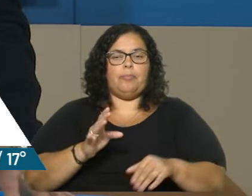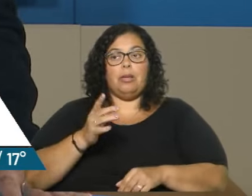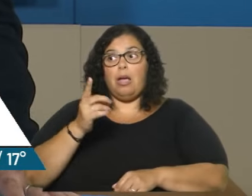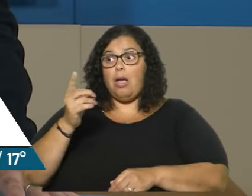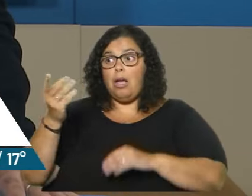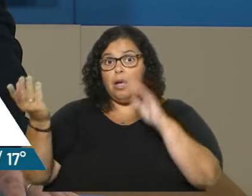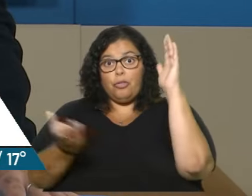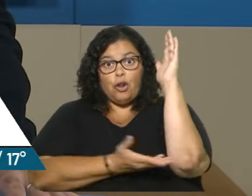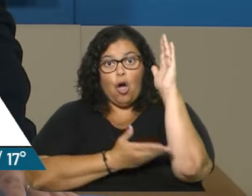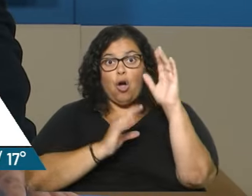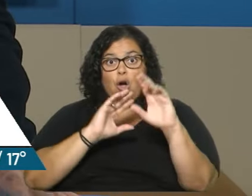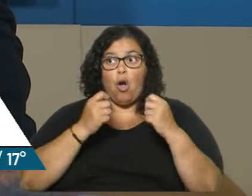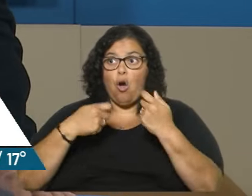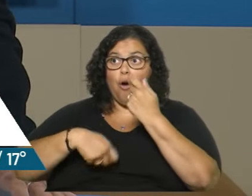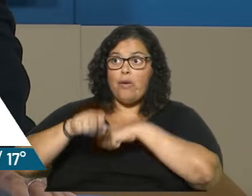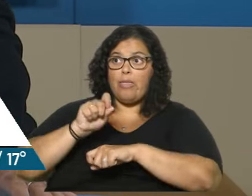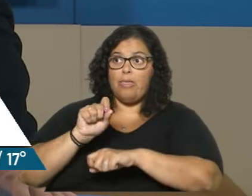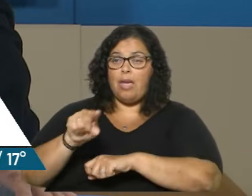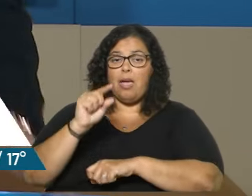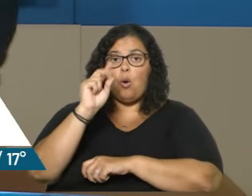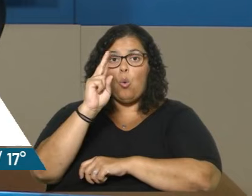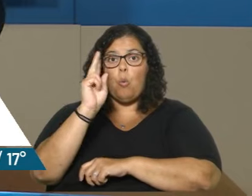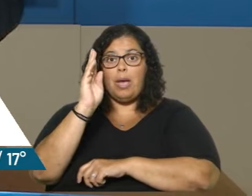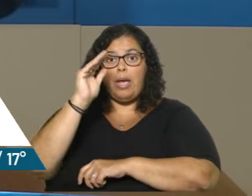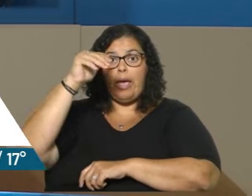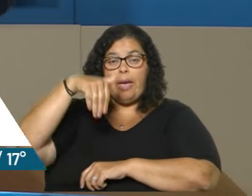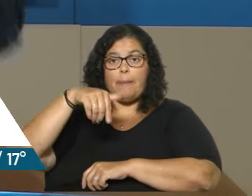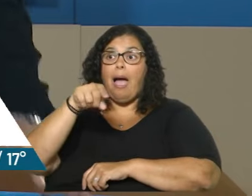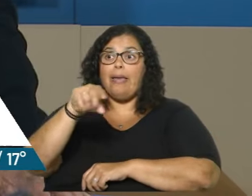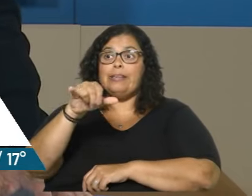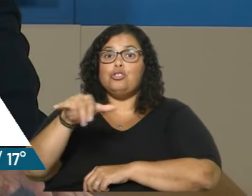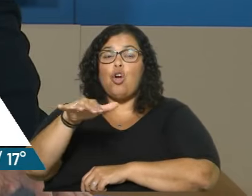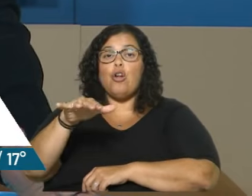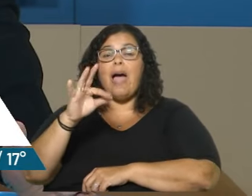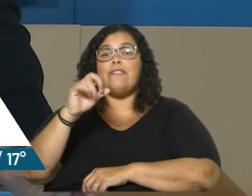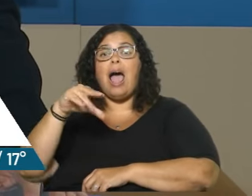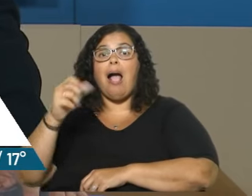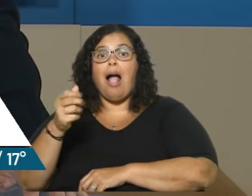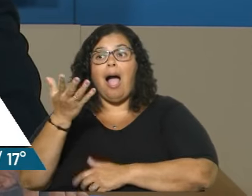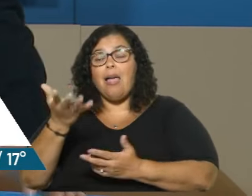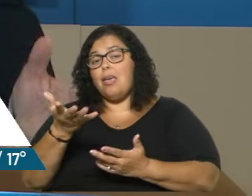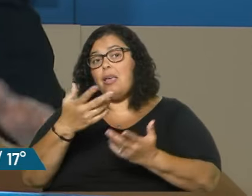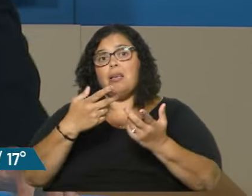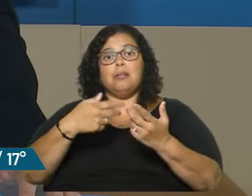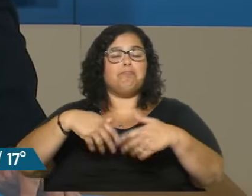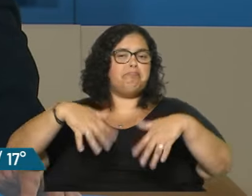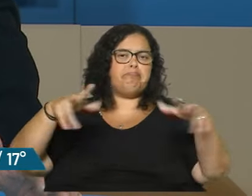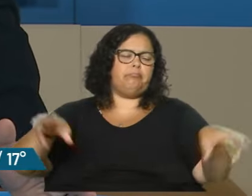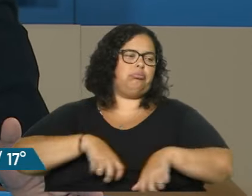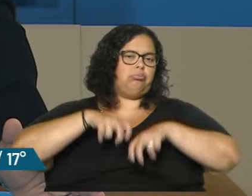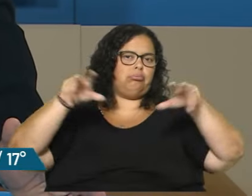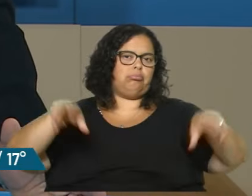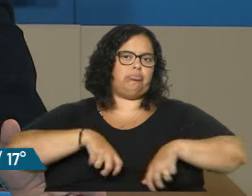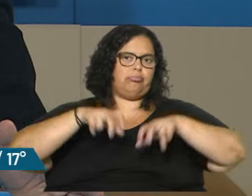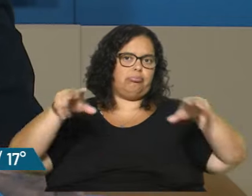vendemos los troncos básicamente a UPM. Y UPM ahí de Zona Franca hacen la América, como quien dice. Entonces,